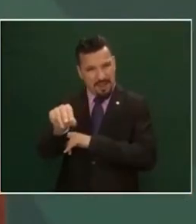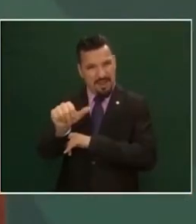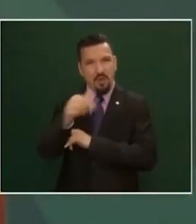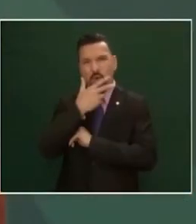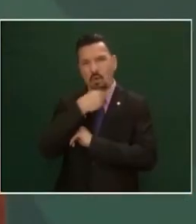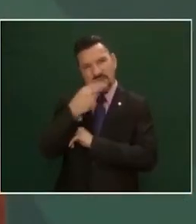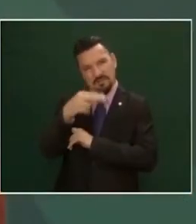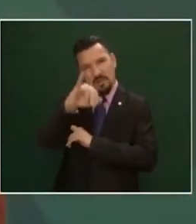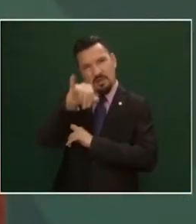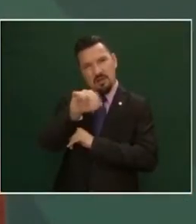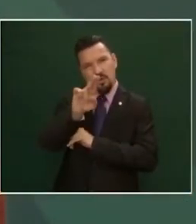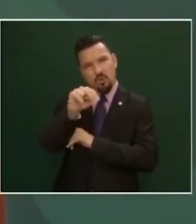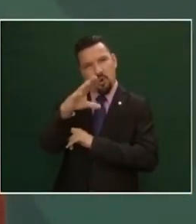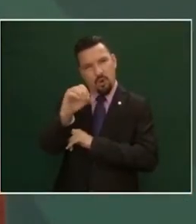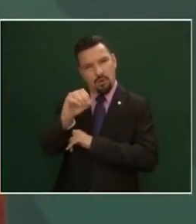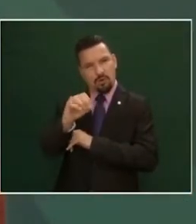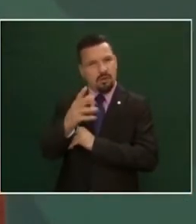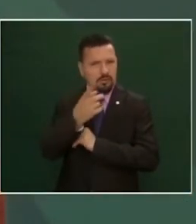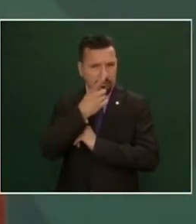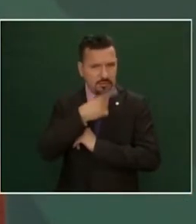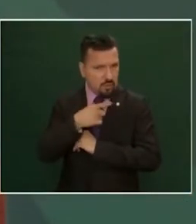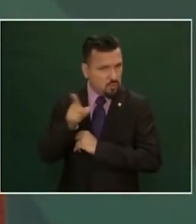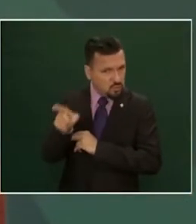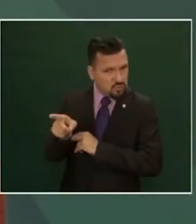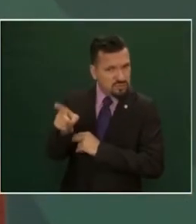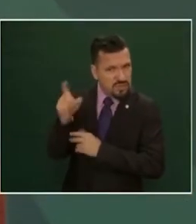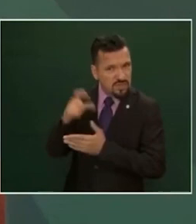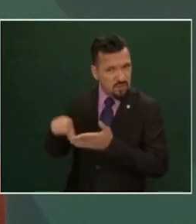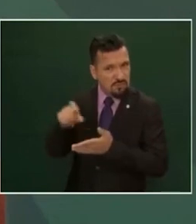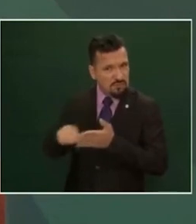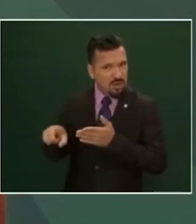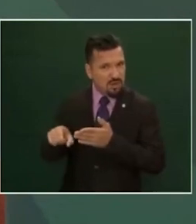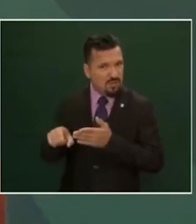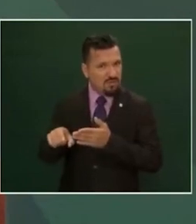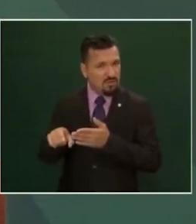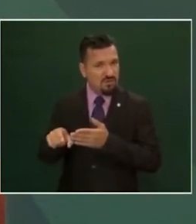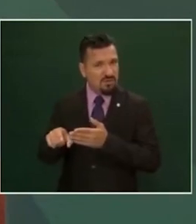si no tiene propiedades en Houston